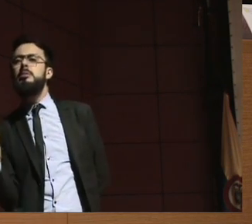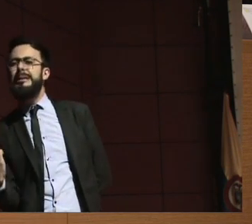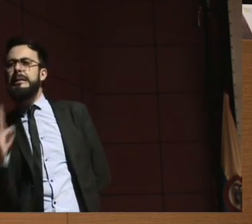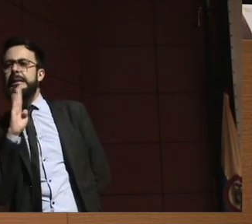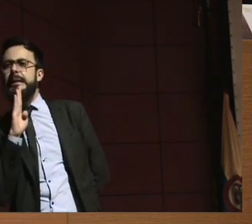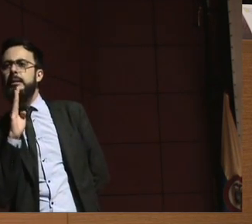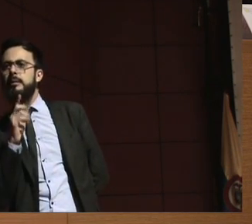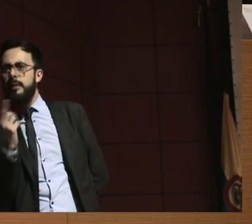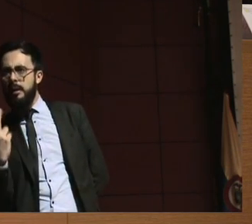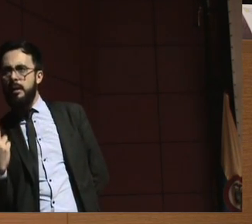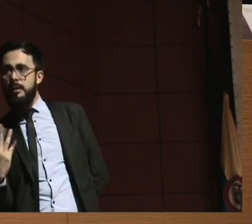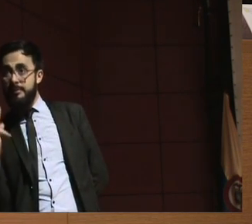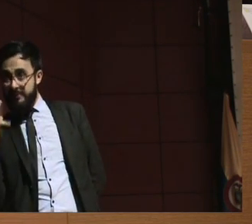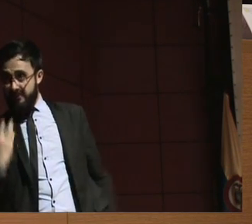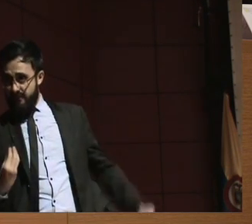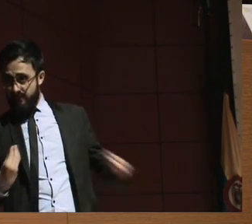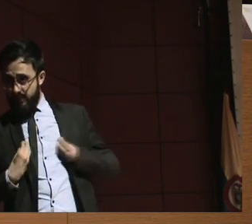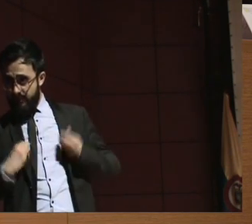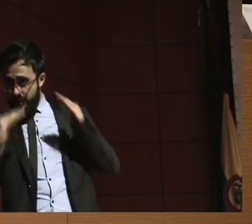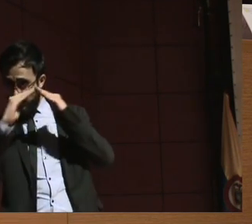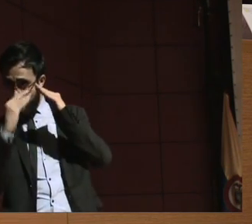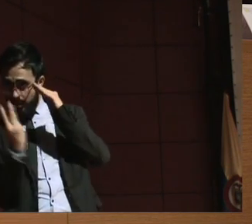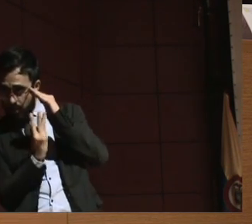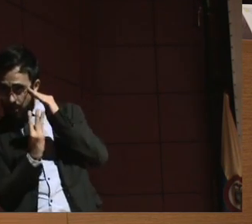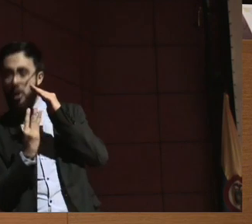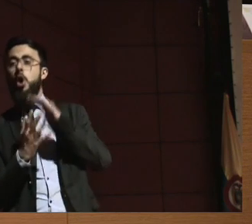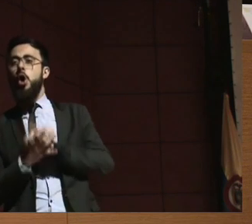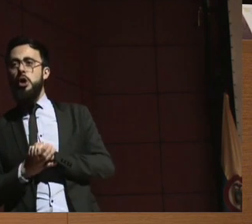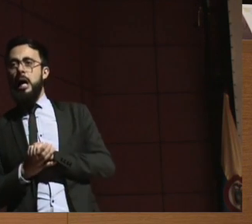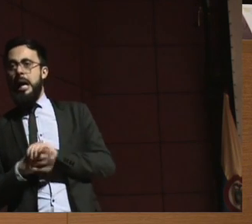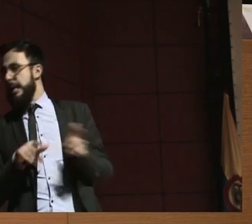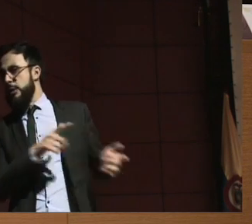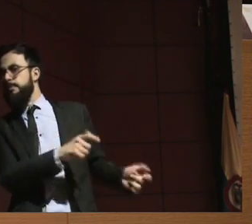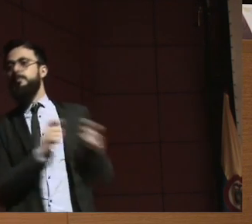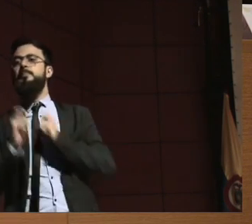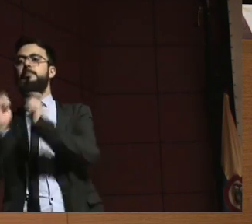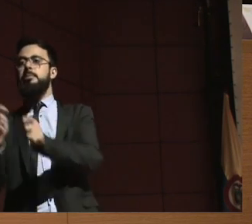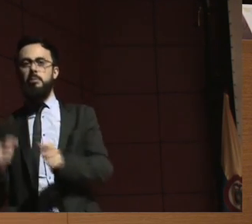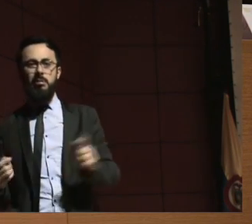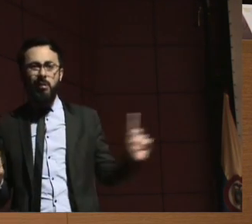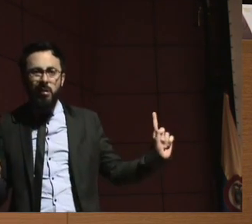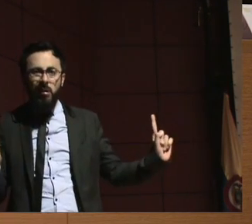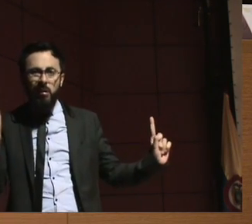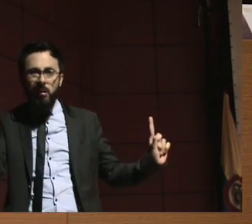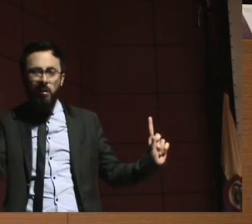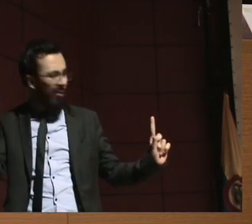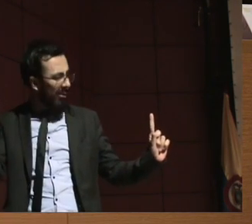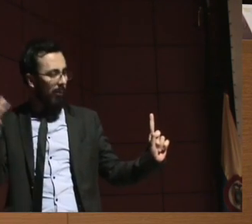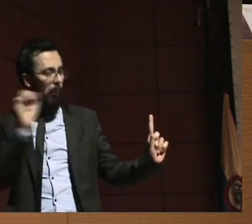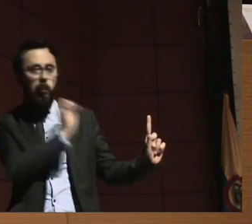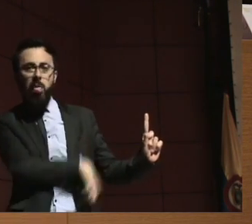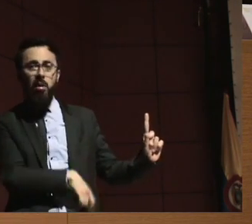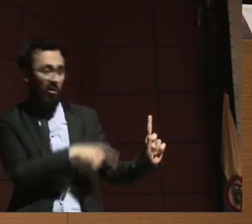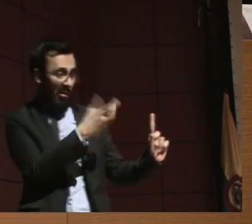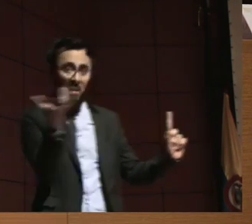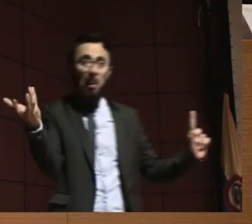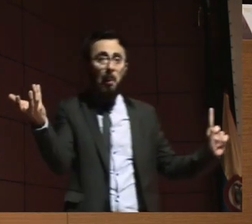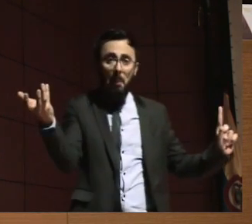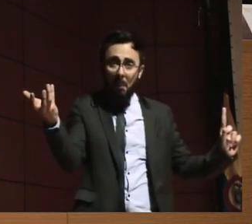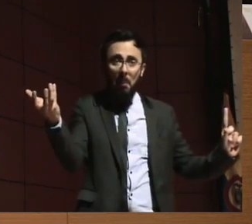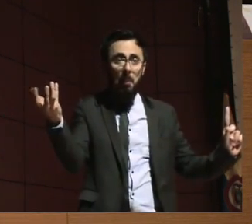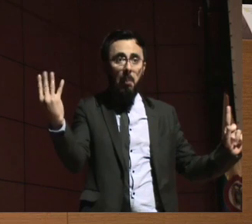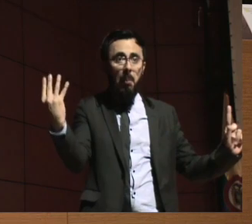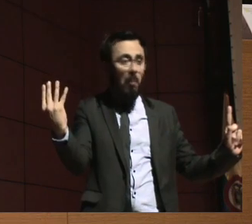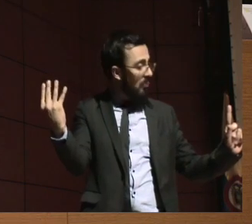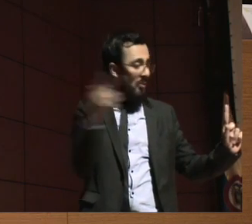entonces, pum, la guarda y la custodia para esa persona. Pero muchas veces la persona con discapacidad ni siquiera tiene una relación de efecto o ni siquiera tiene una relación de confianza con esa